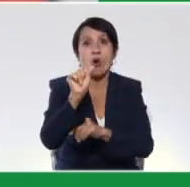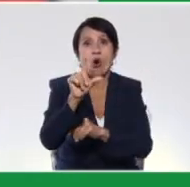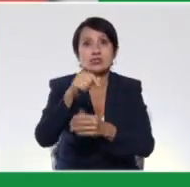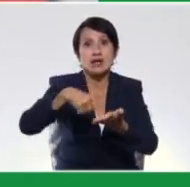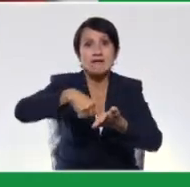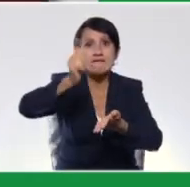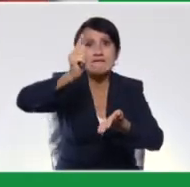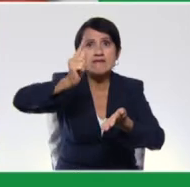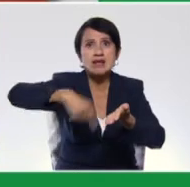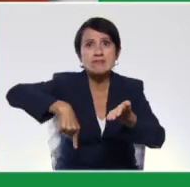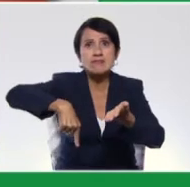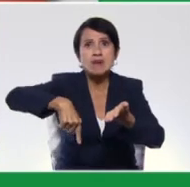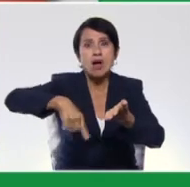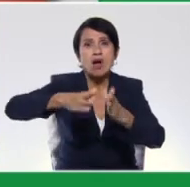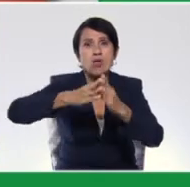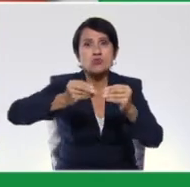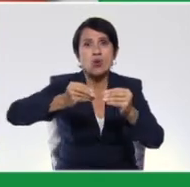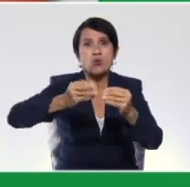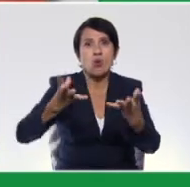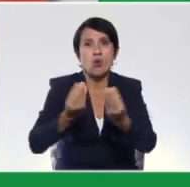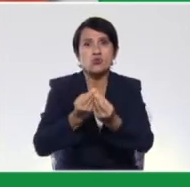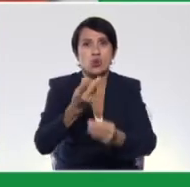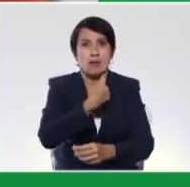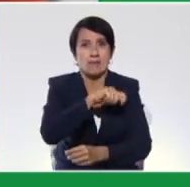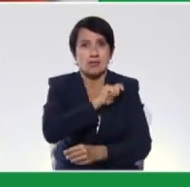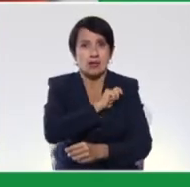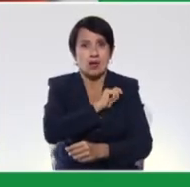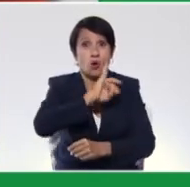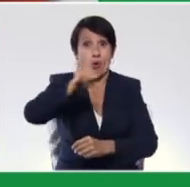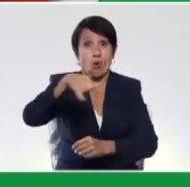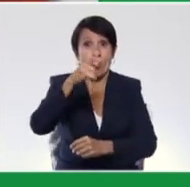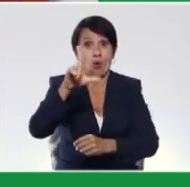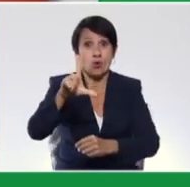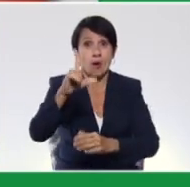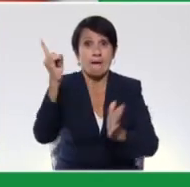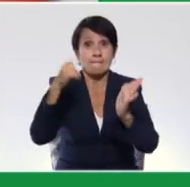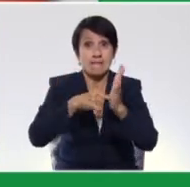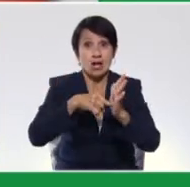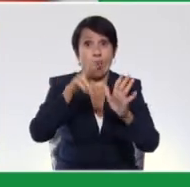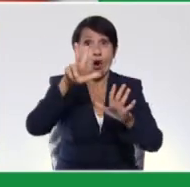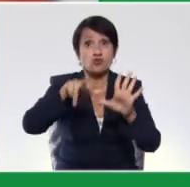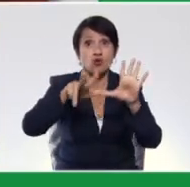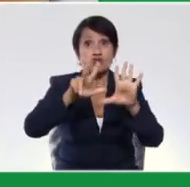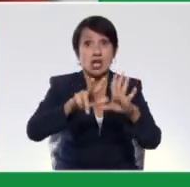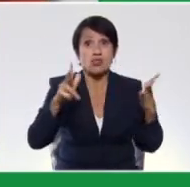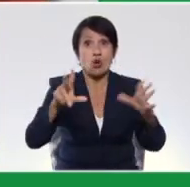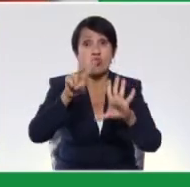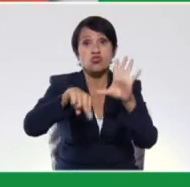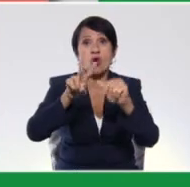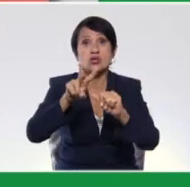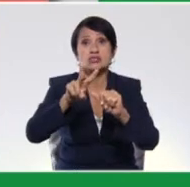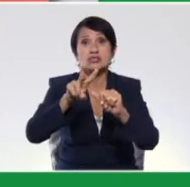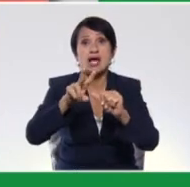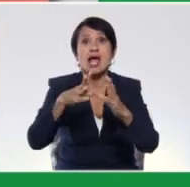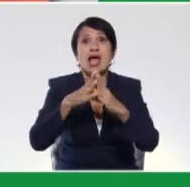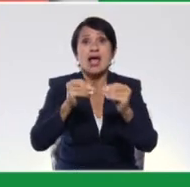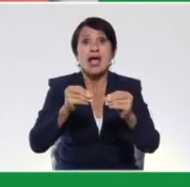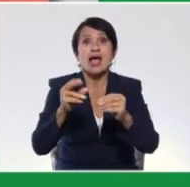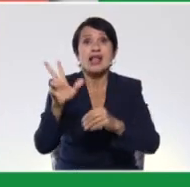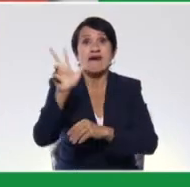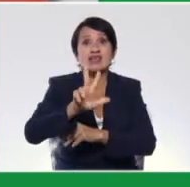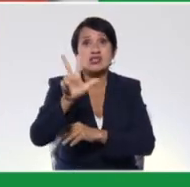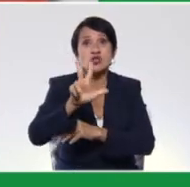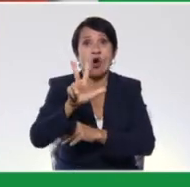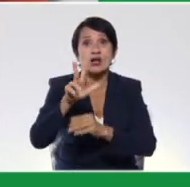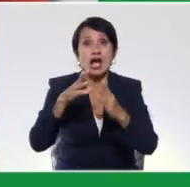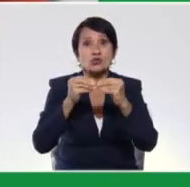firmar un armisticio con los españoles en julio de 1812 en la ciudad de San Mateo, lo que